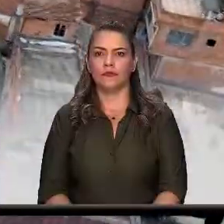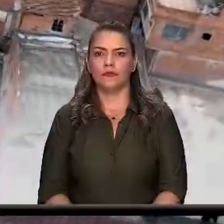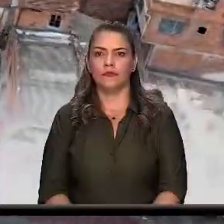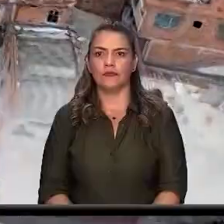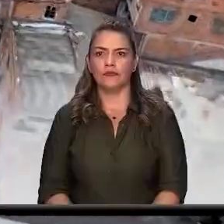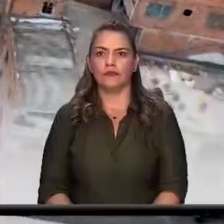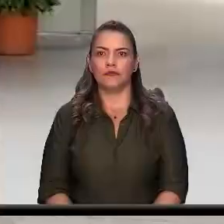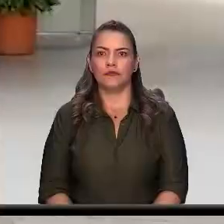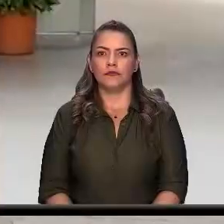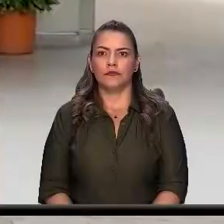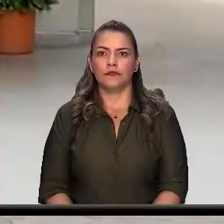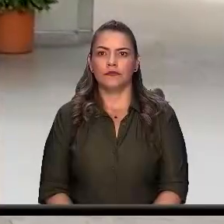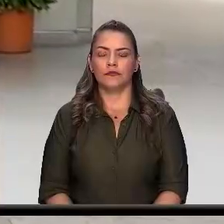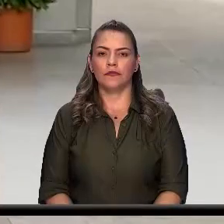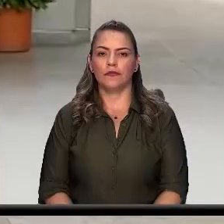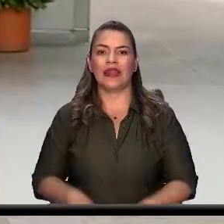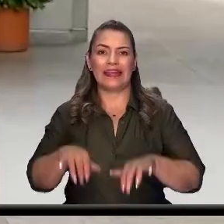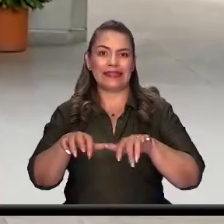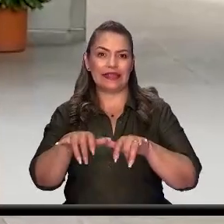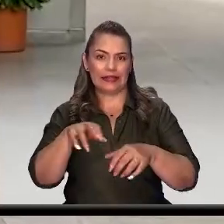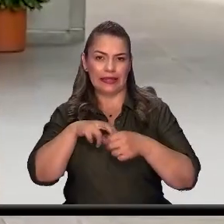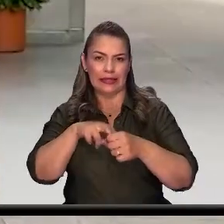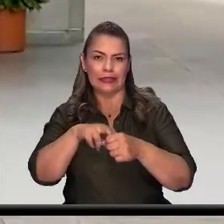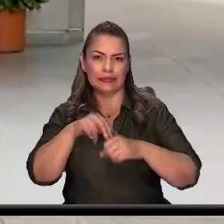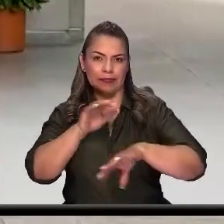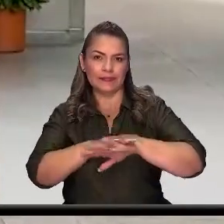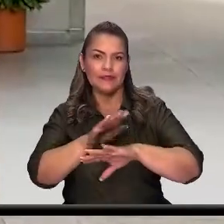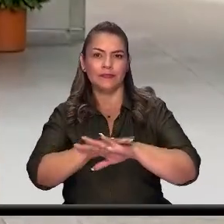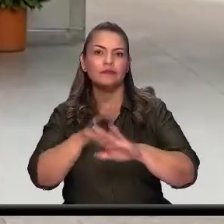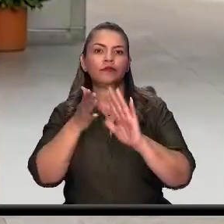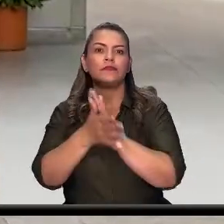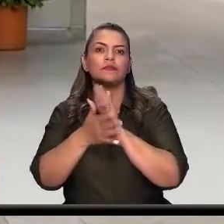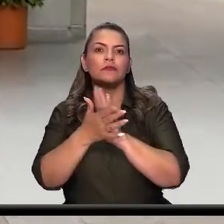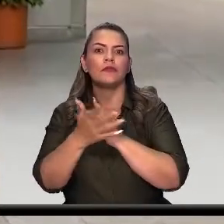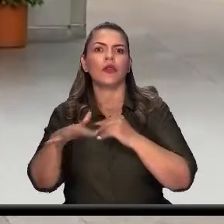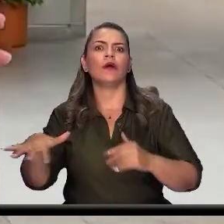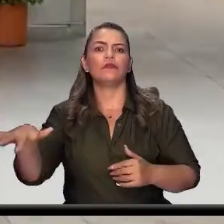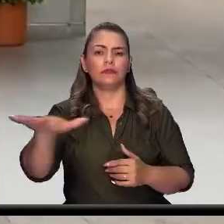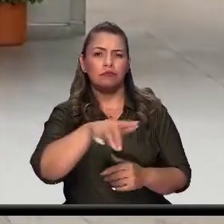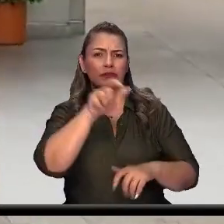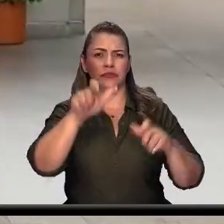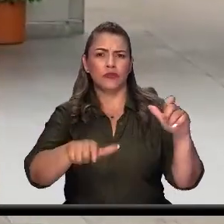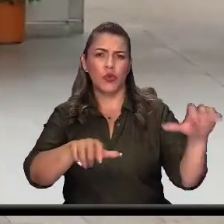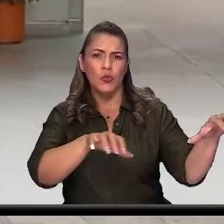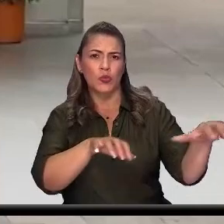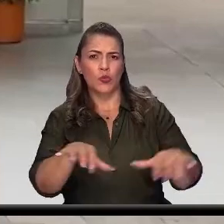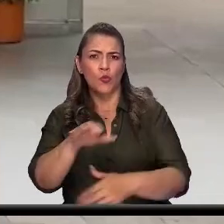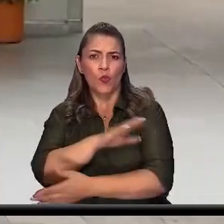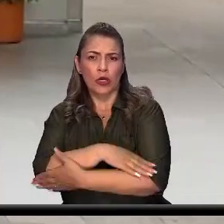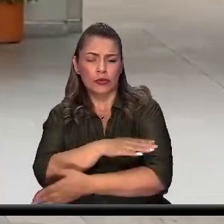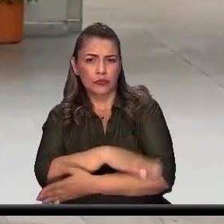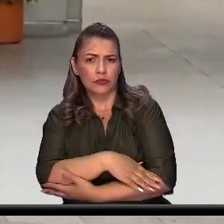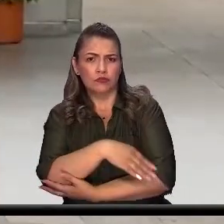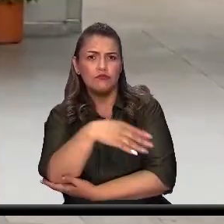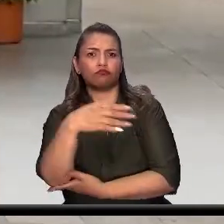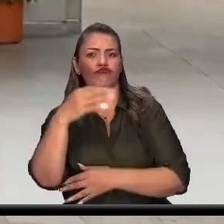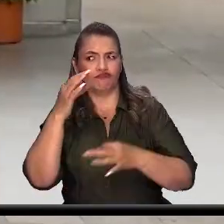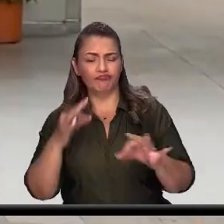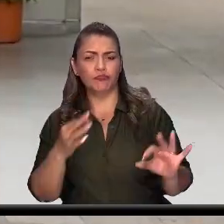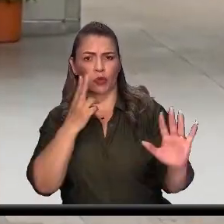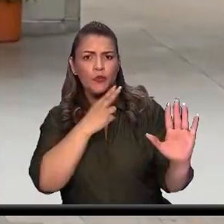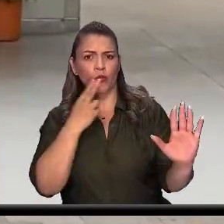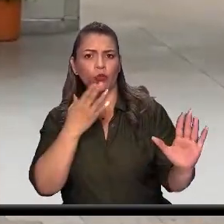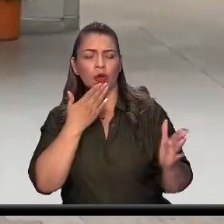Desde la Secretaría de Movilidad resaltamos el buen comportamiento de los ciudadanos durante nuestras fiestas. Es por eso que hoy